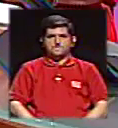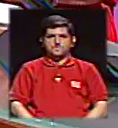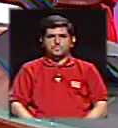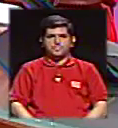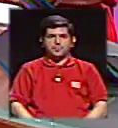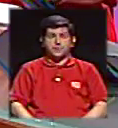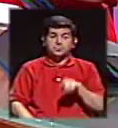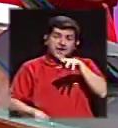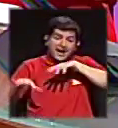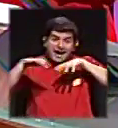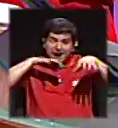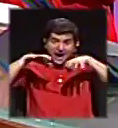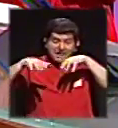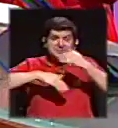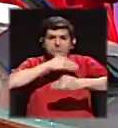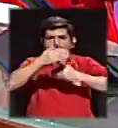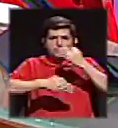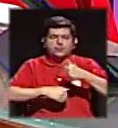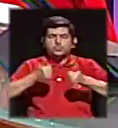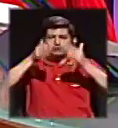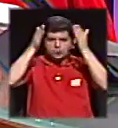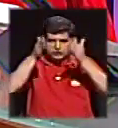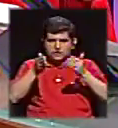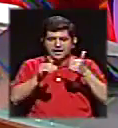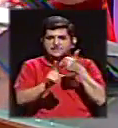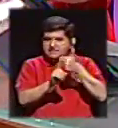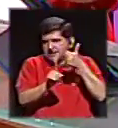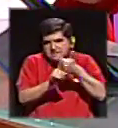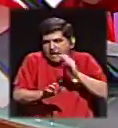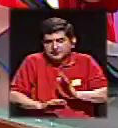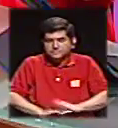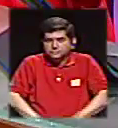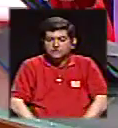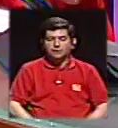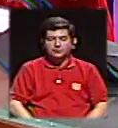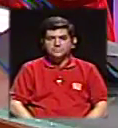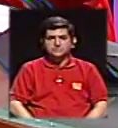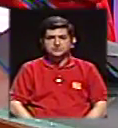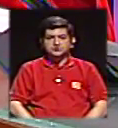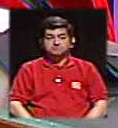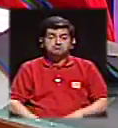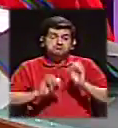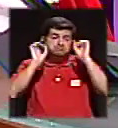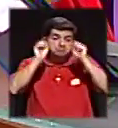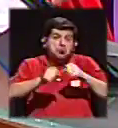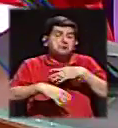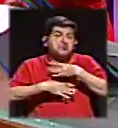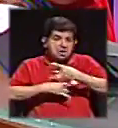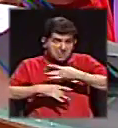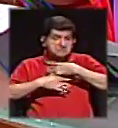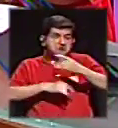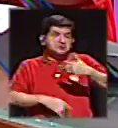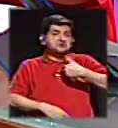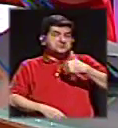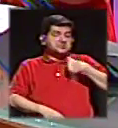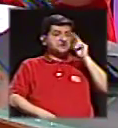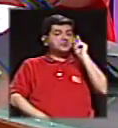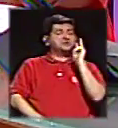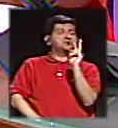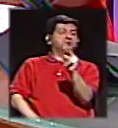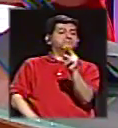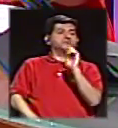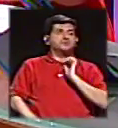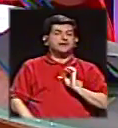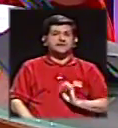jugar la ficha del candidato per se, bueno, ser muy interesante ver